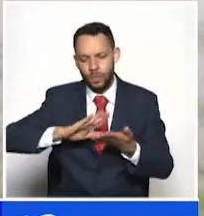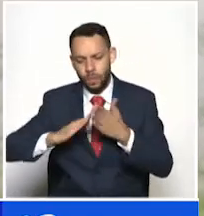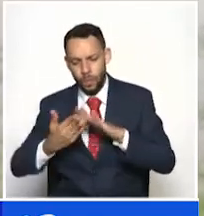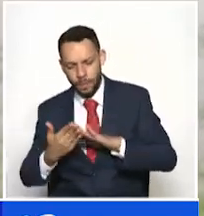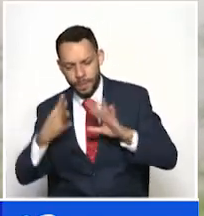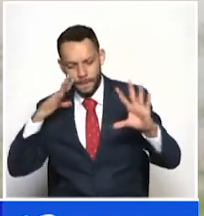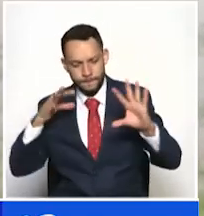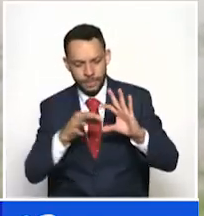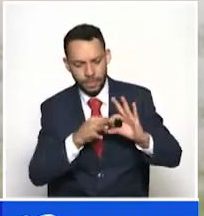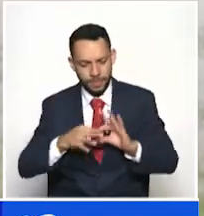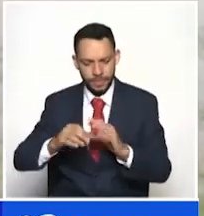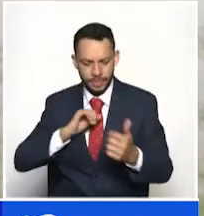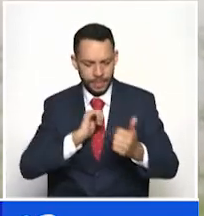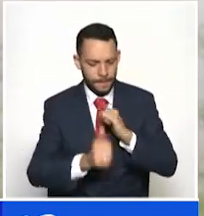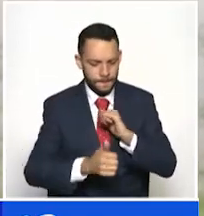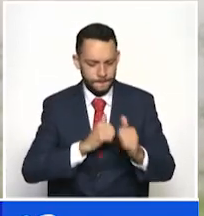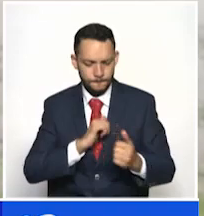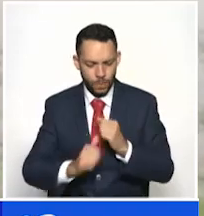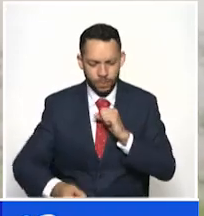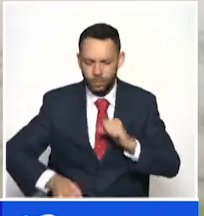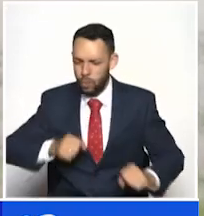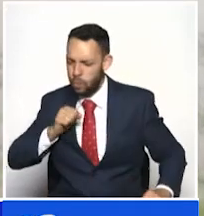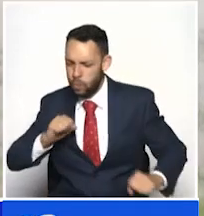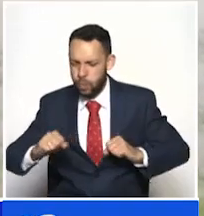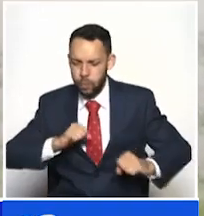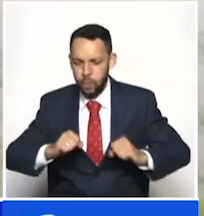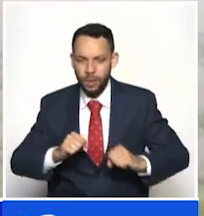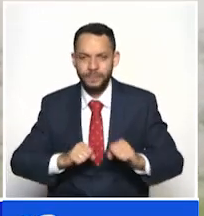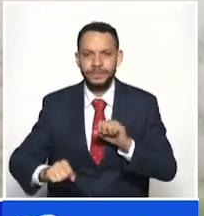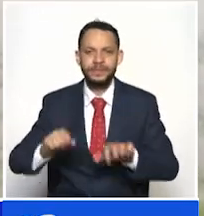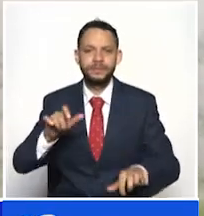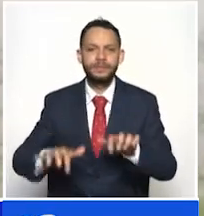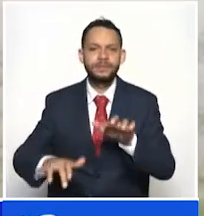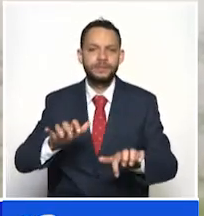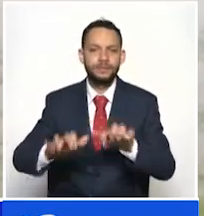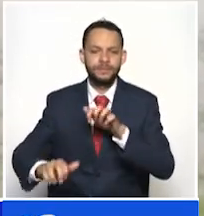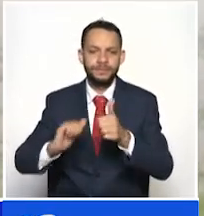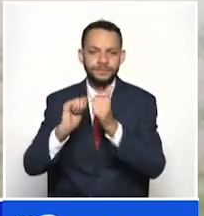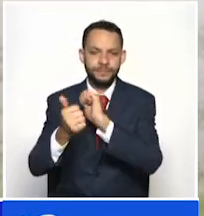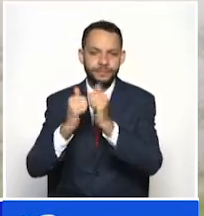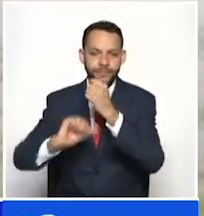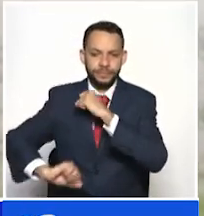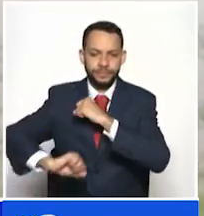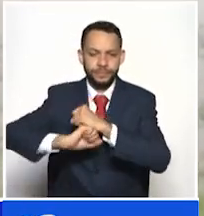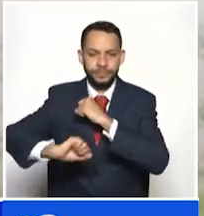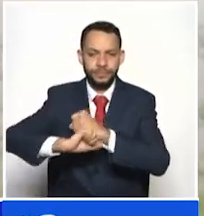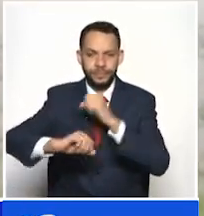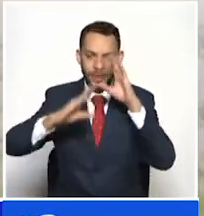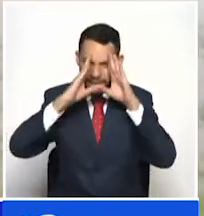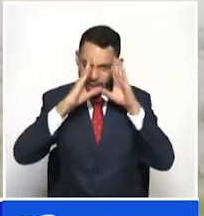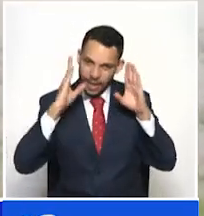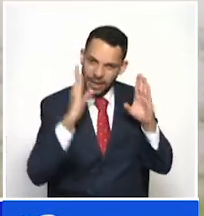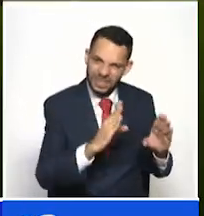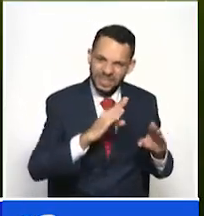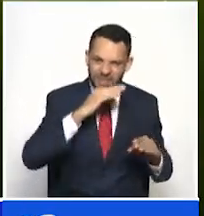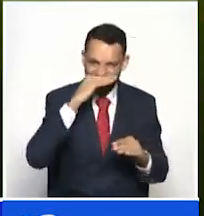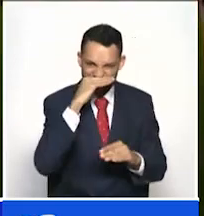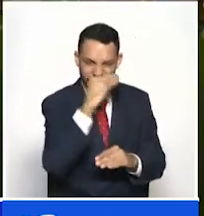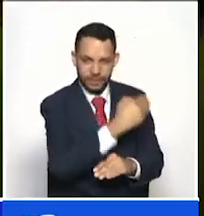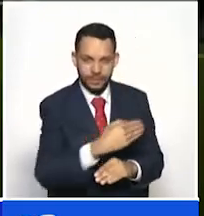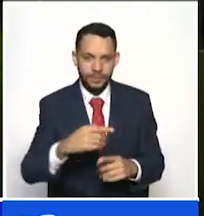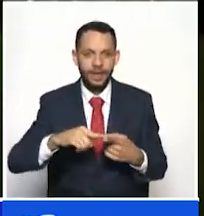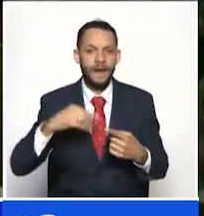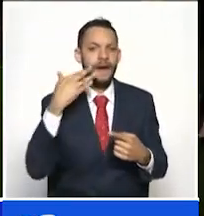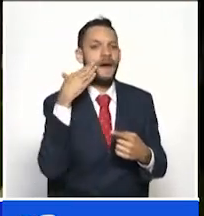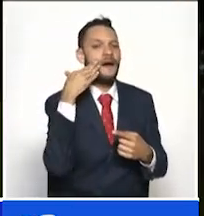ese apoyo incondicional que tenemos de la Secretaría que llega a nuestras niñas a esas niñas de varias